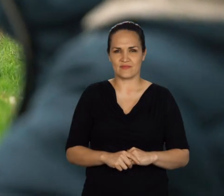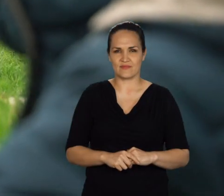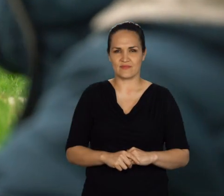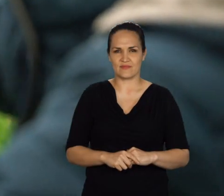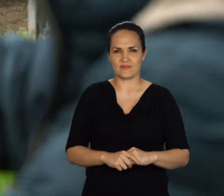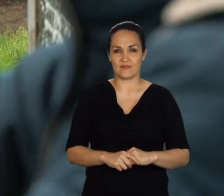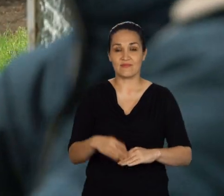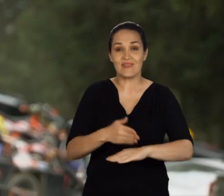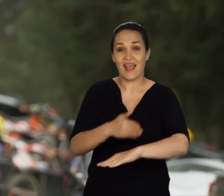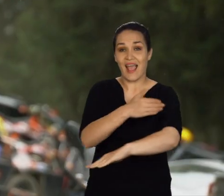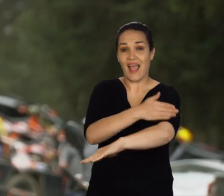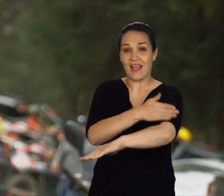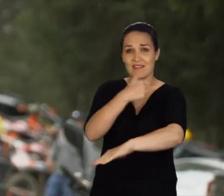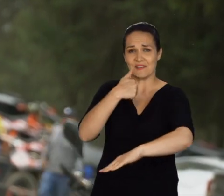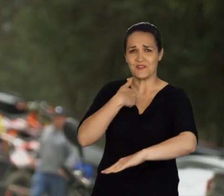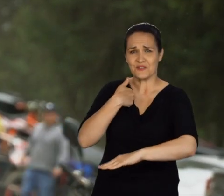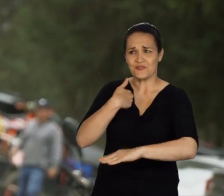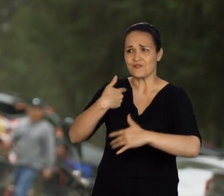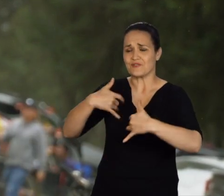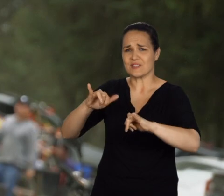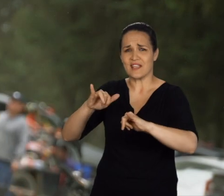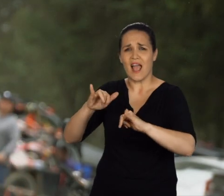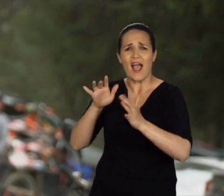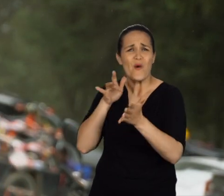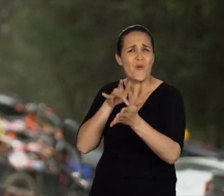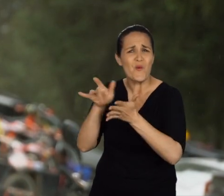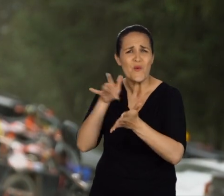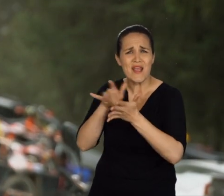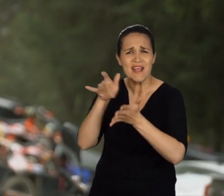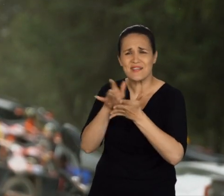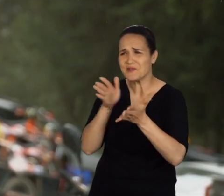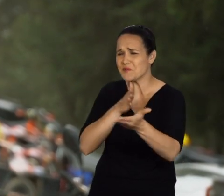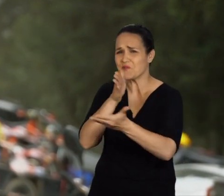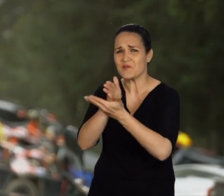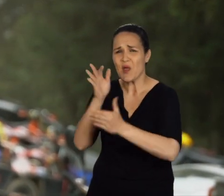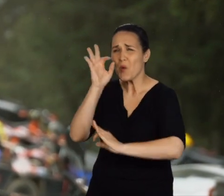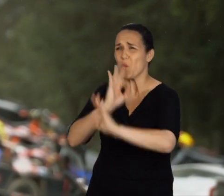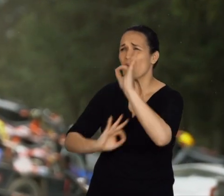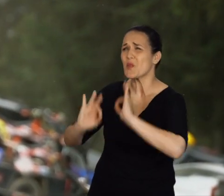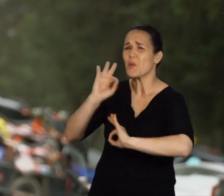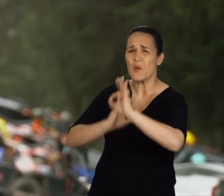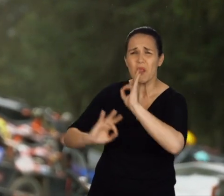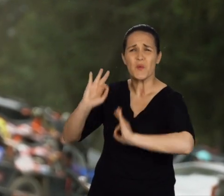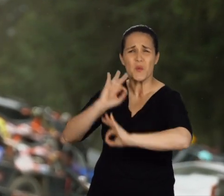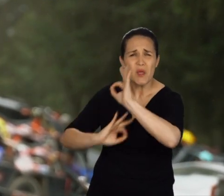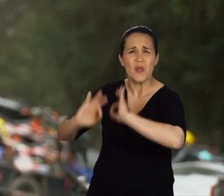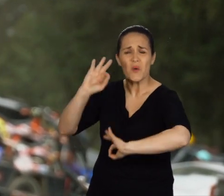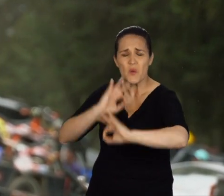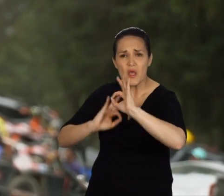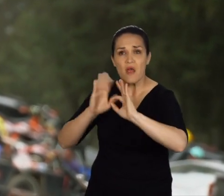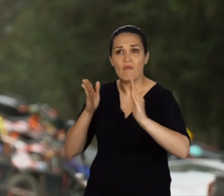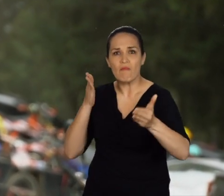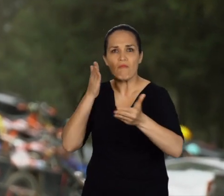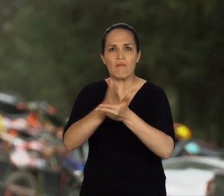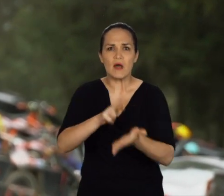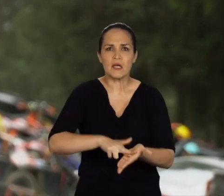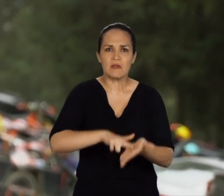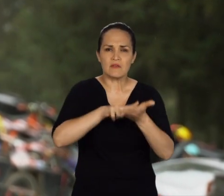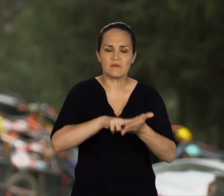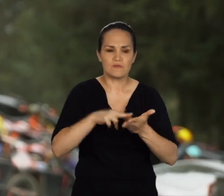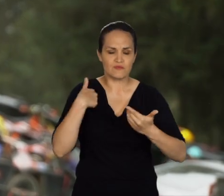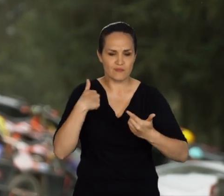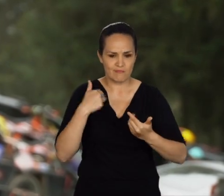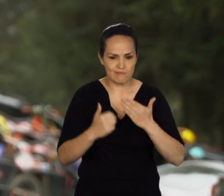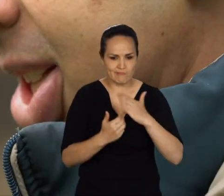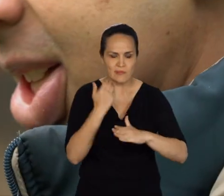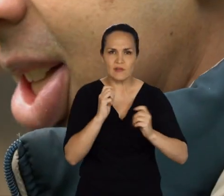Cuando salí de cuidados intensivos hacia la hospitalización, ya hacia el cuarto, ahí volví a renacer porque se empezaron a abrir